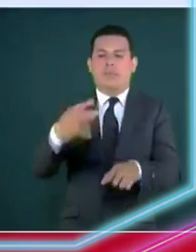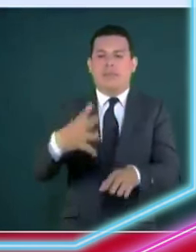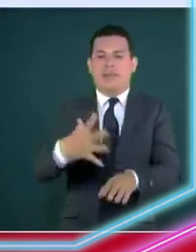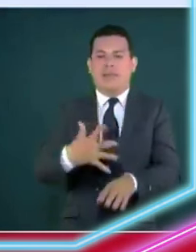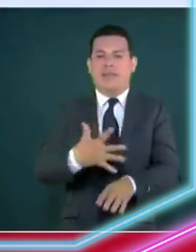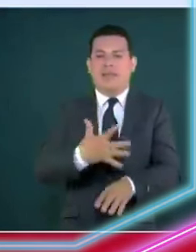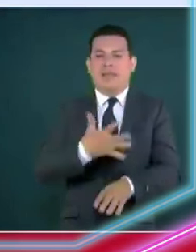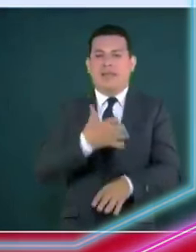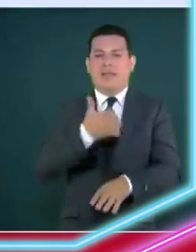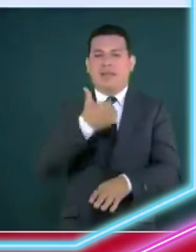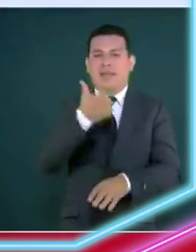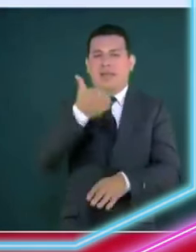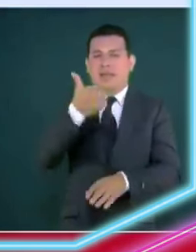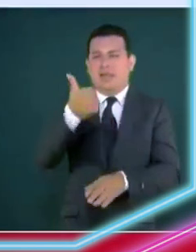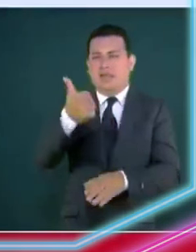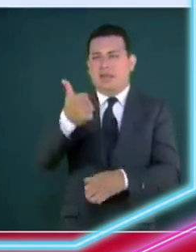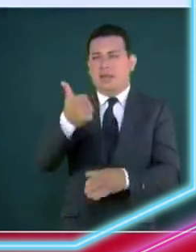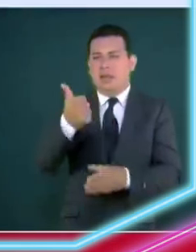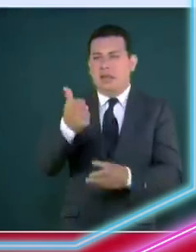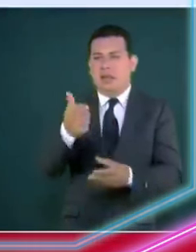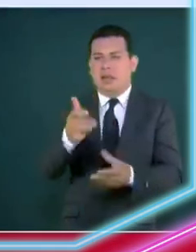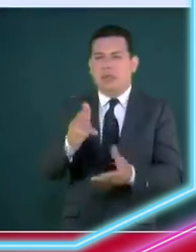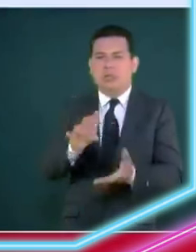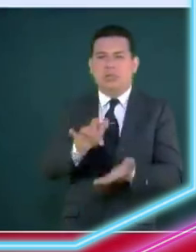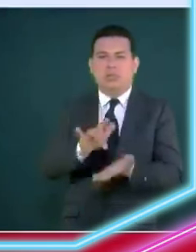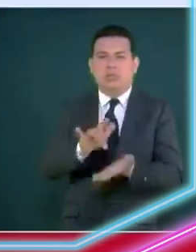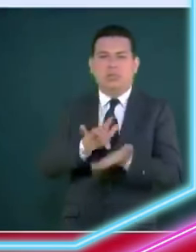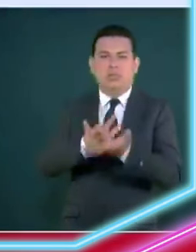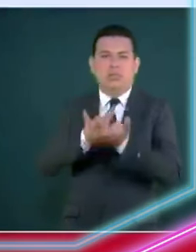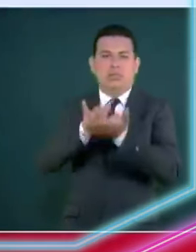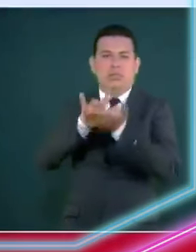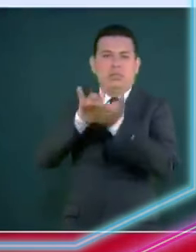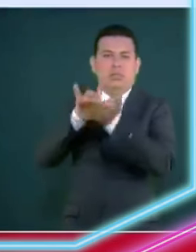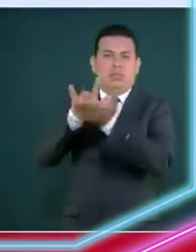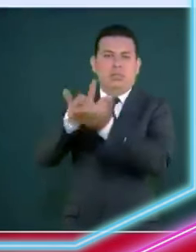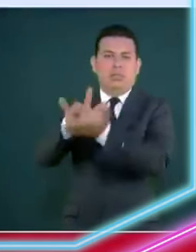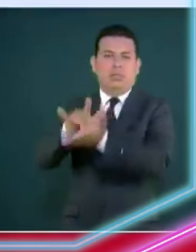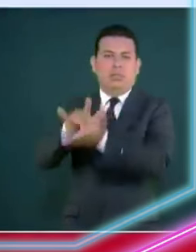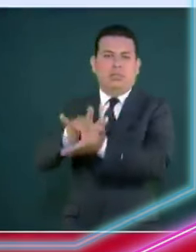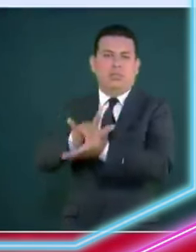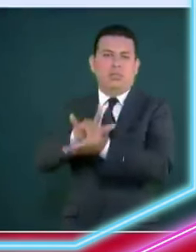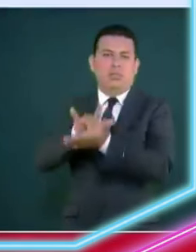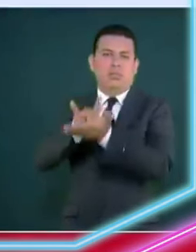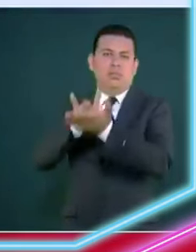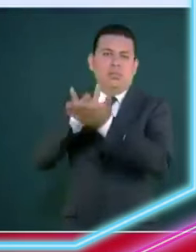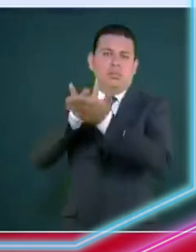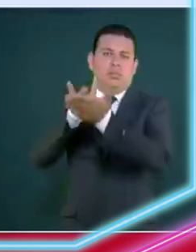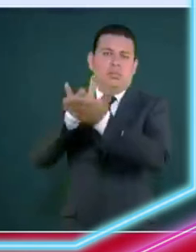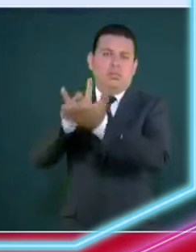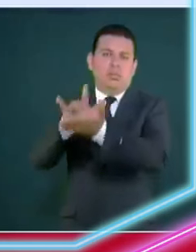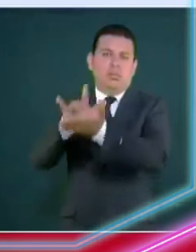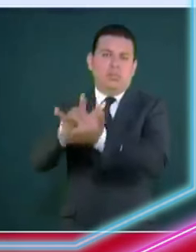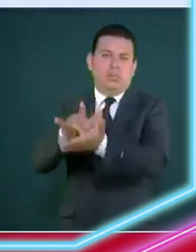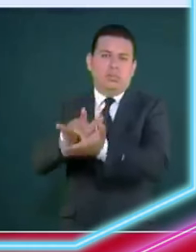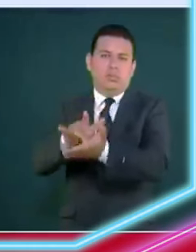méxico imagínense ustedes de dónde vienen que les parece un lugar tranquilo pasar por méxico es